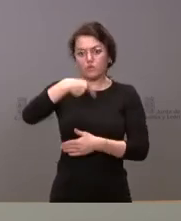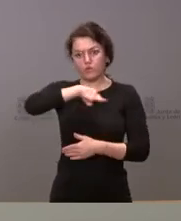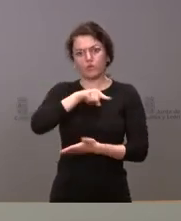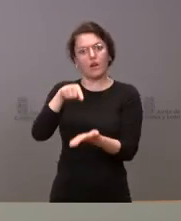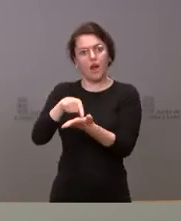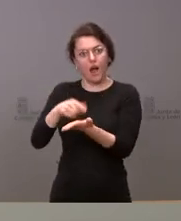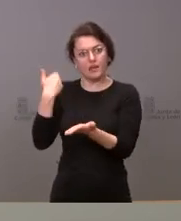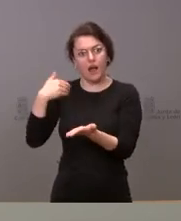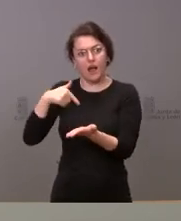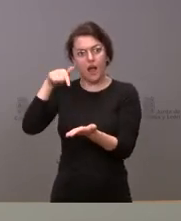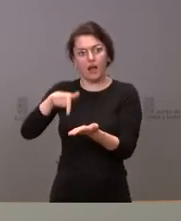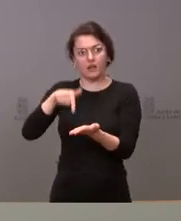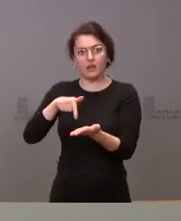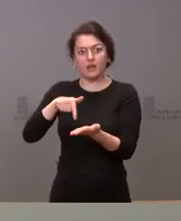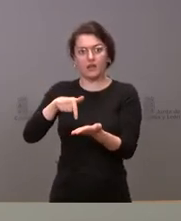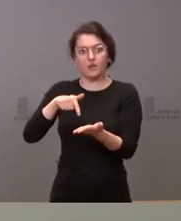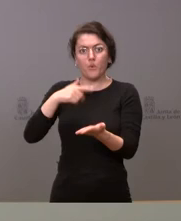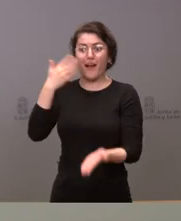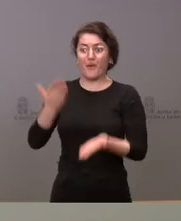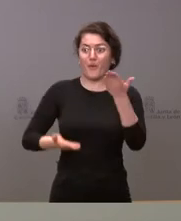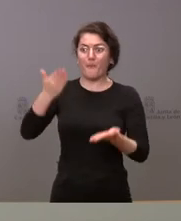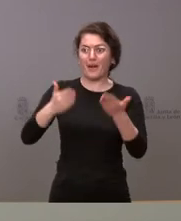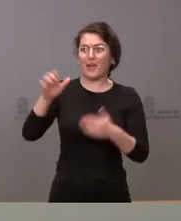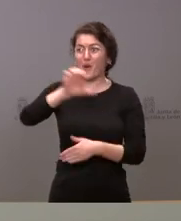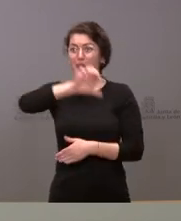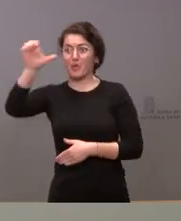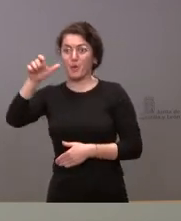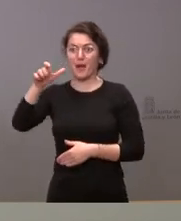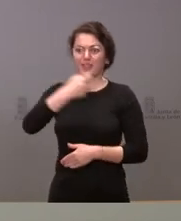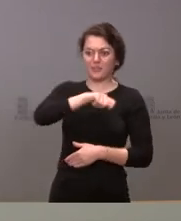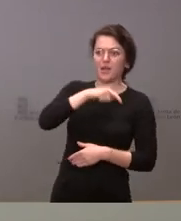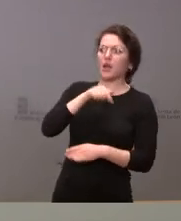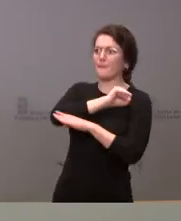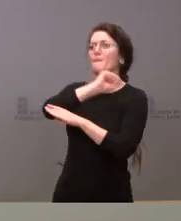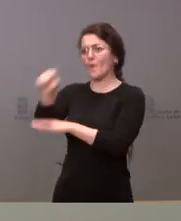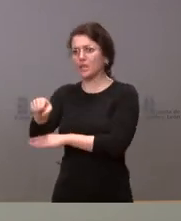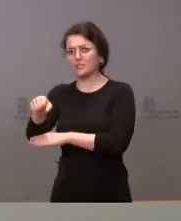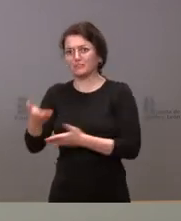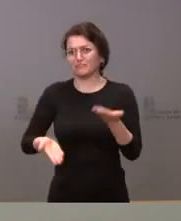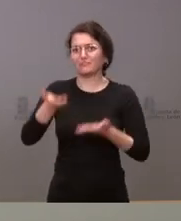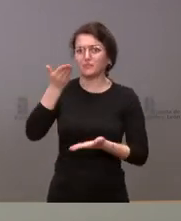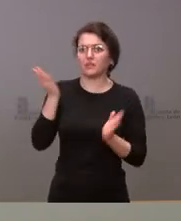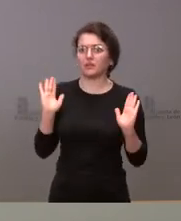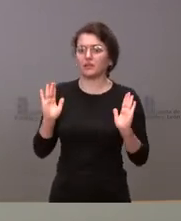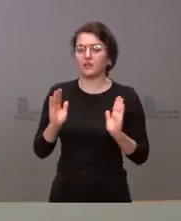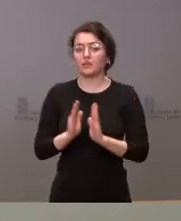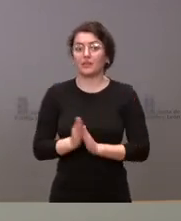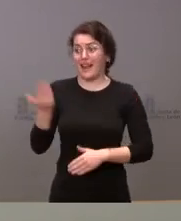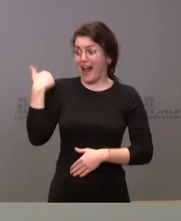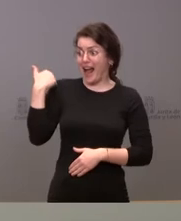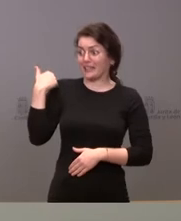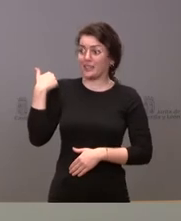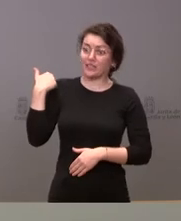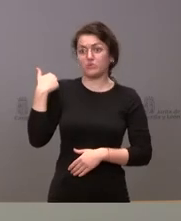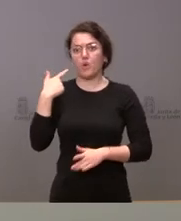en España que en el conjunto de la Unión Europea y reclamábamos algunas medidas que no se tomaron en su momento y de hecho llegamos antes de la